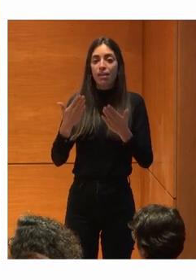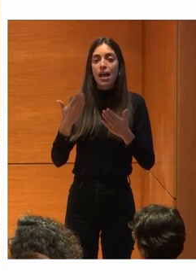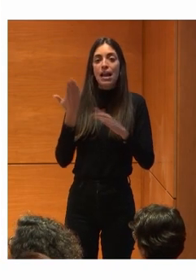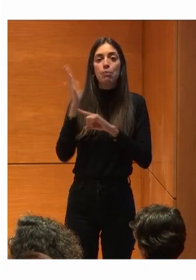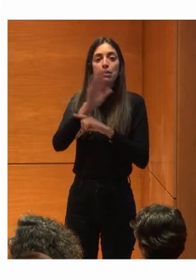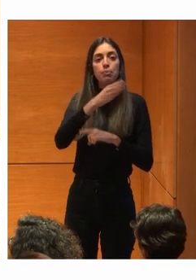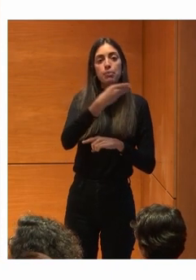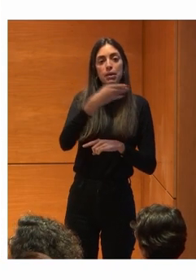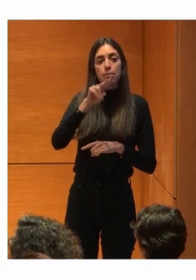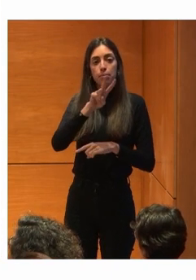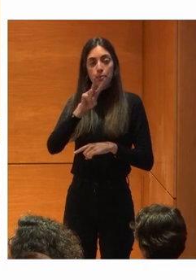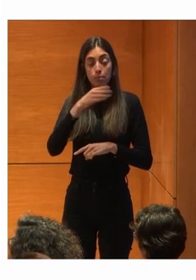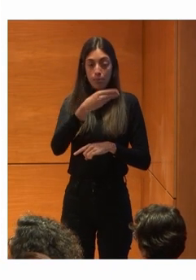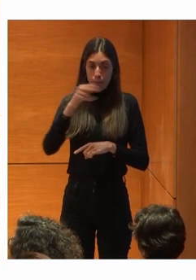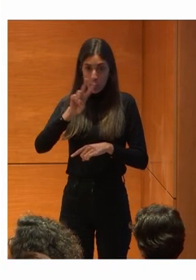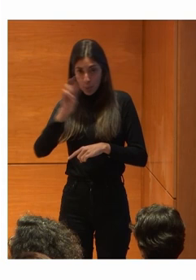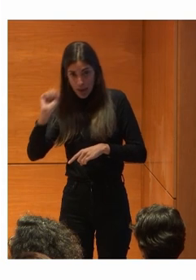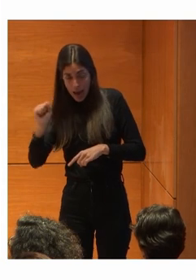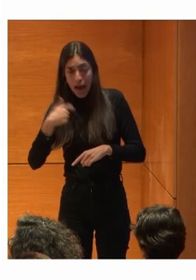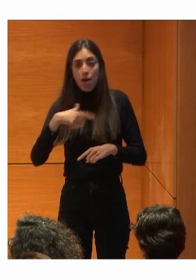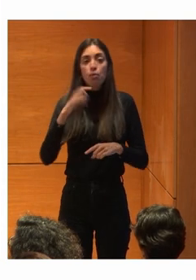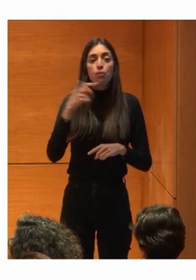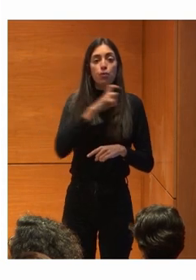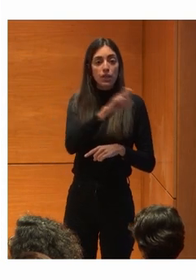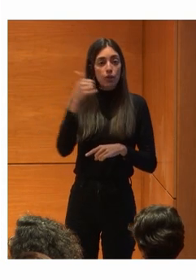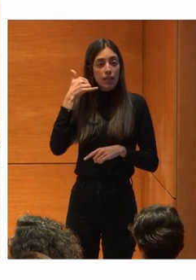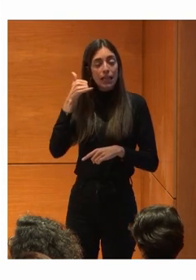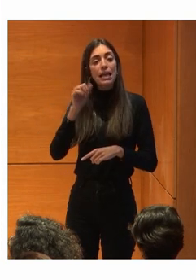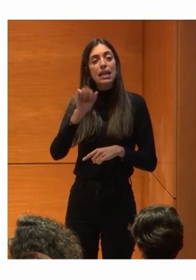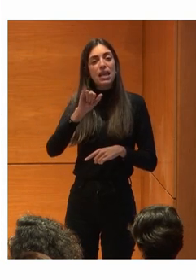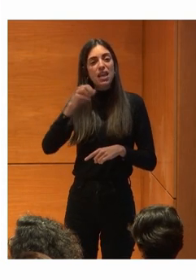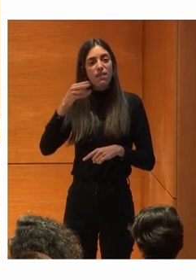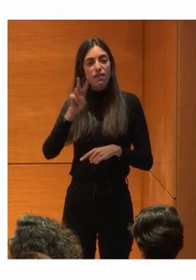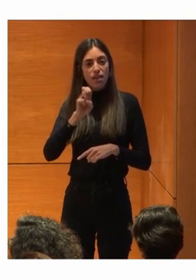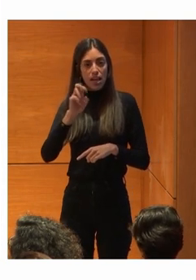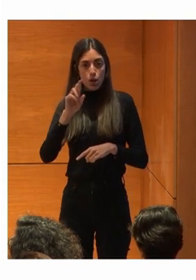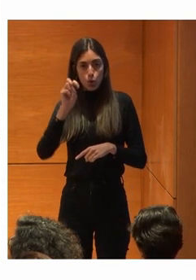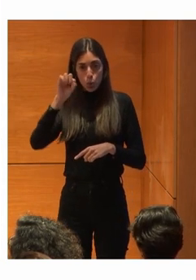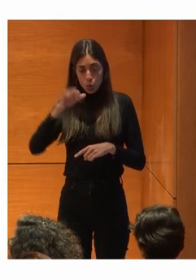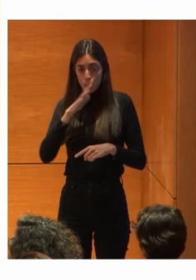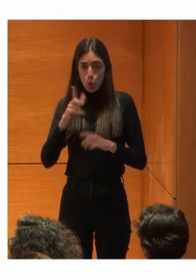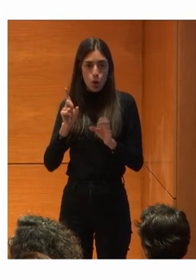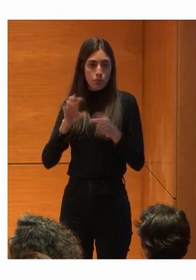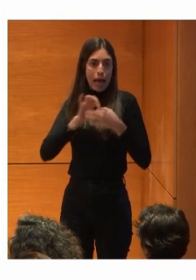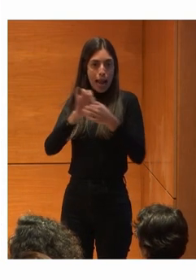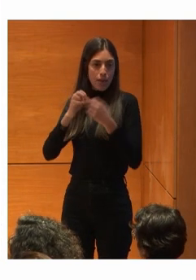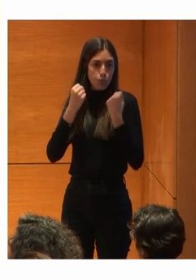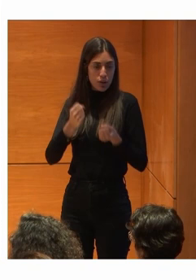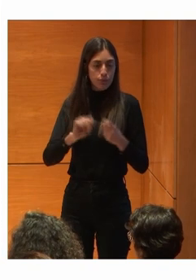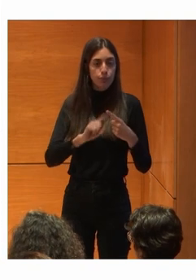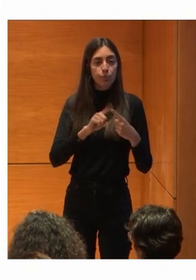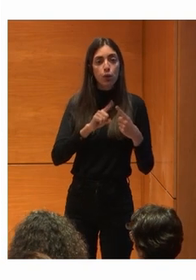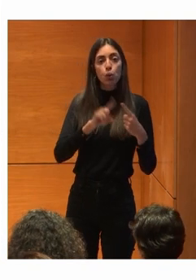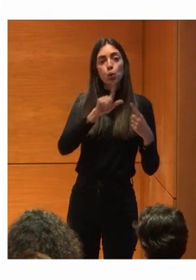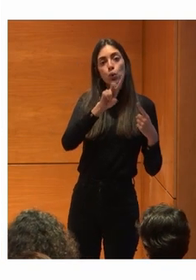BBVA De Iberus Y de Fundación Telefónica Su apuesta por la alianza Desde el primer momento Y bueno Os presento Son Luis